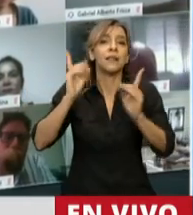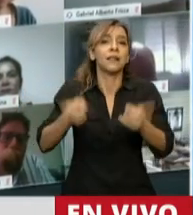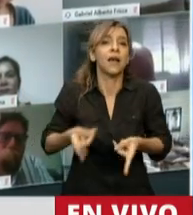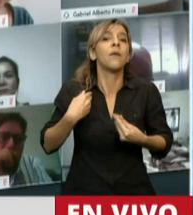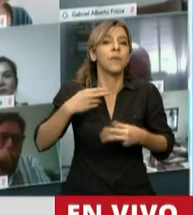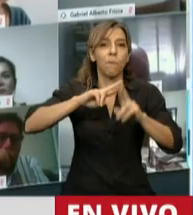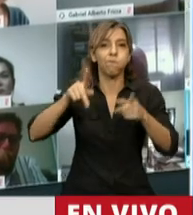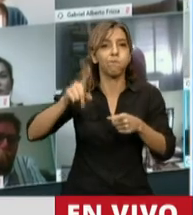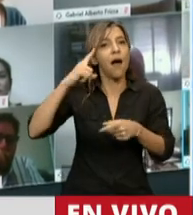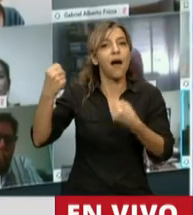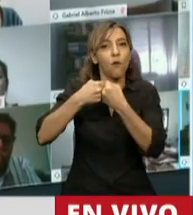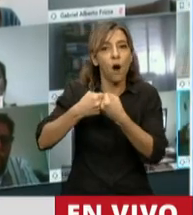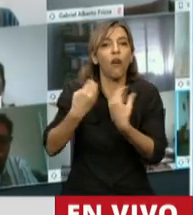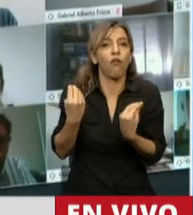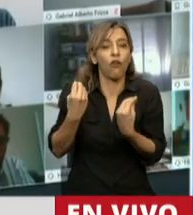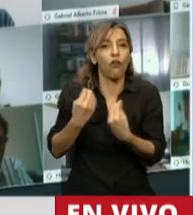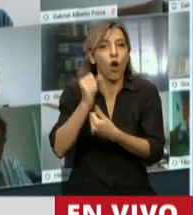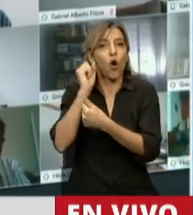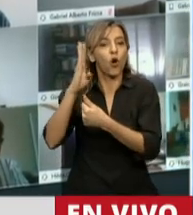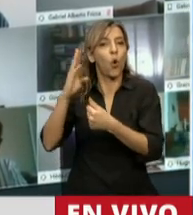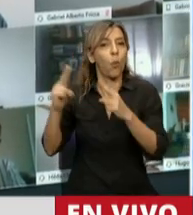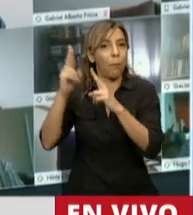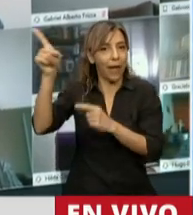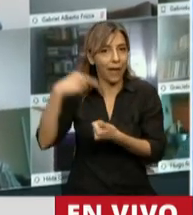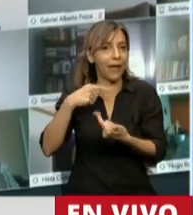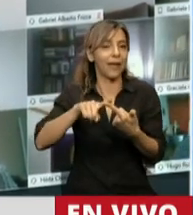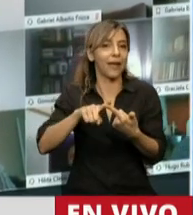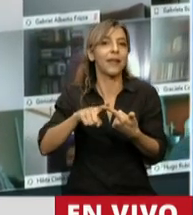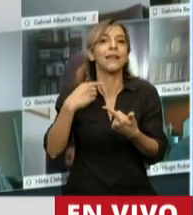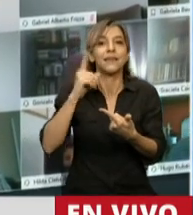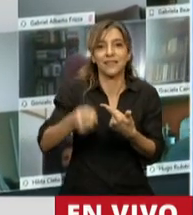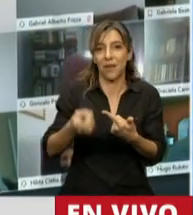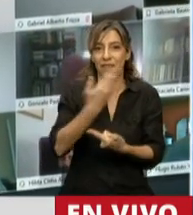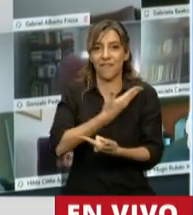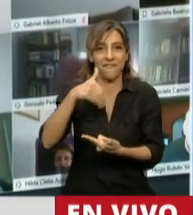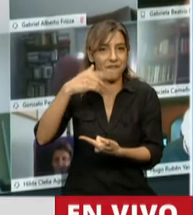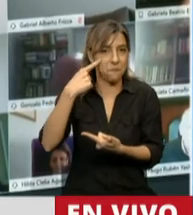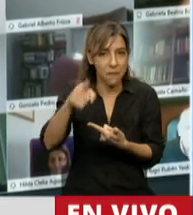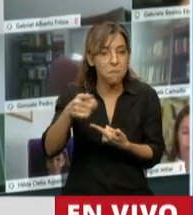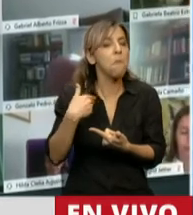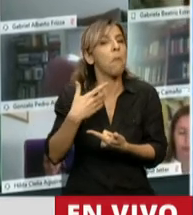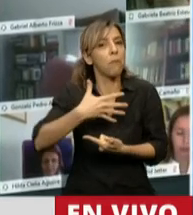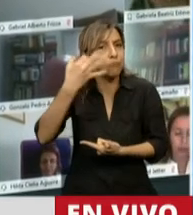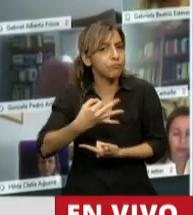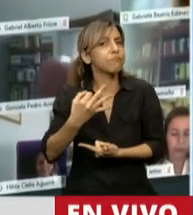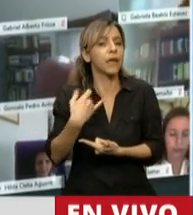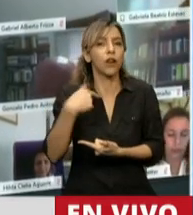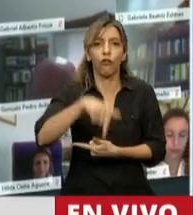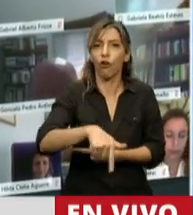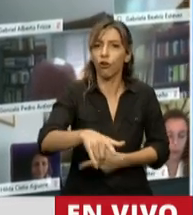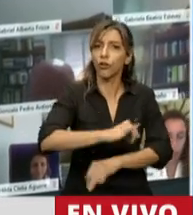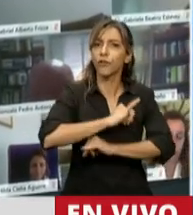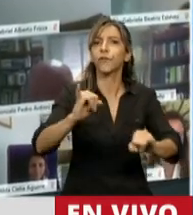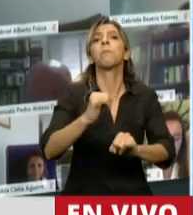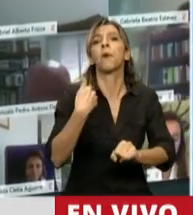y con el Club de París también. Pero también es un mensaje a las provincias. Hoy los argentinos estamos